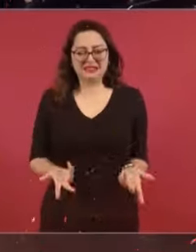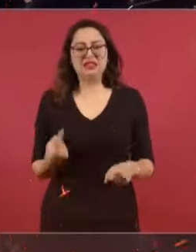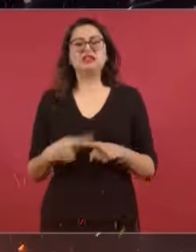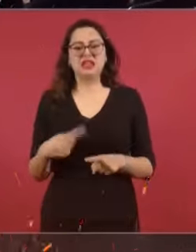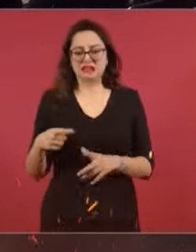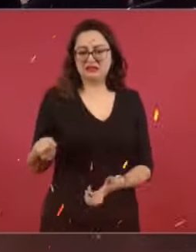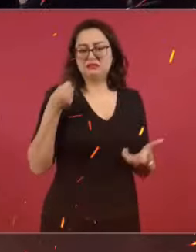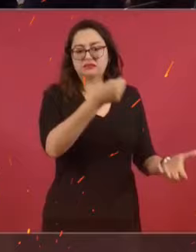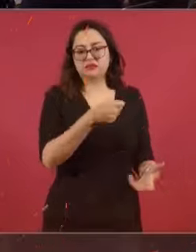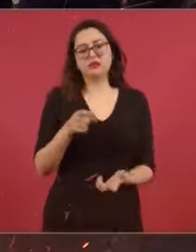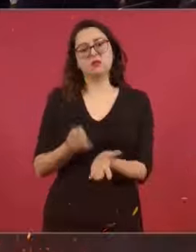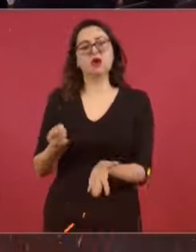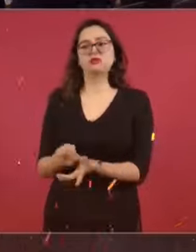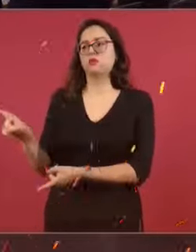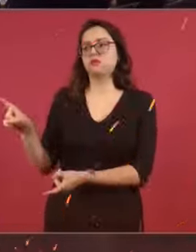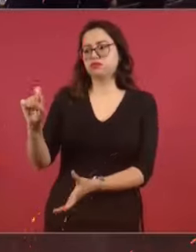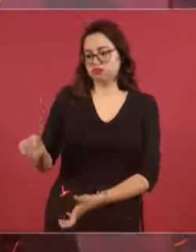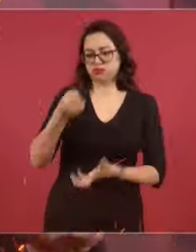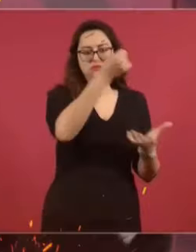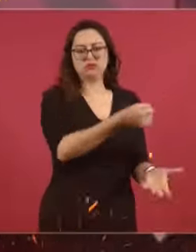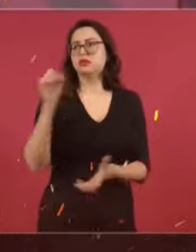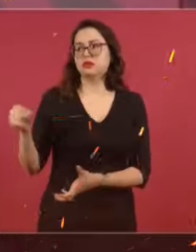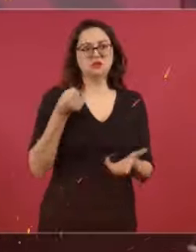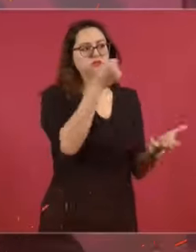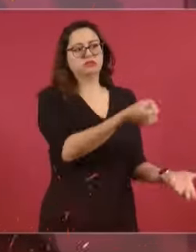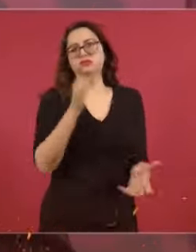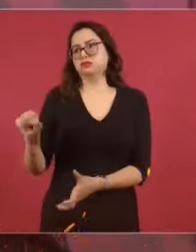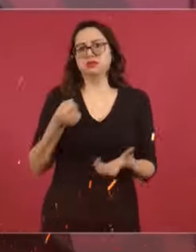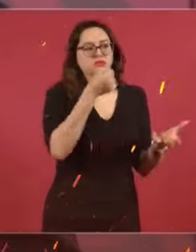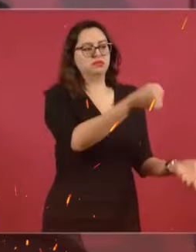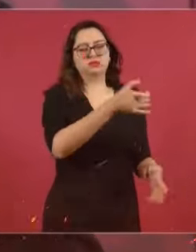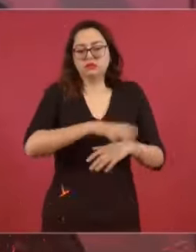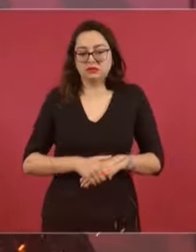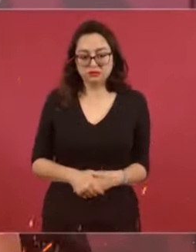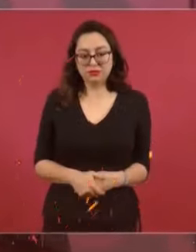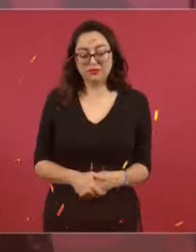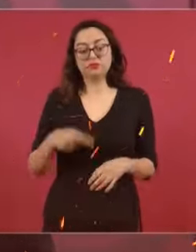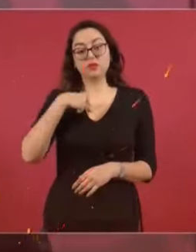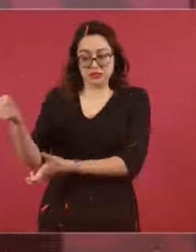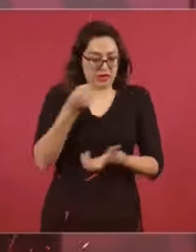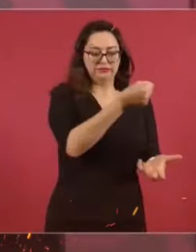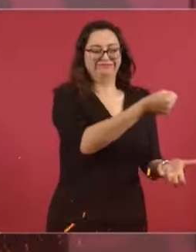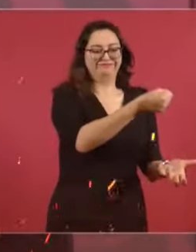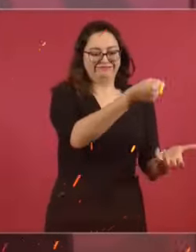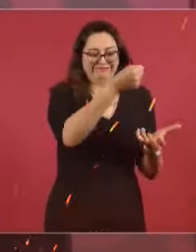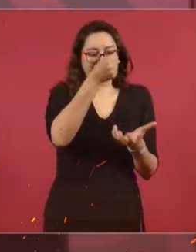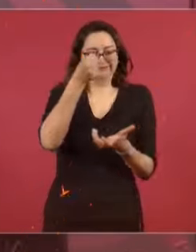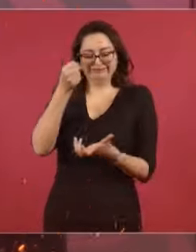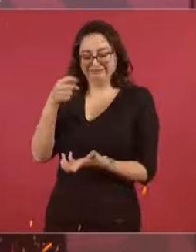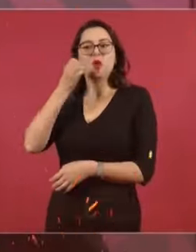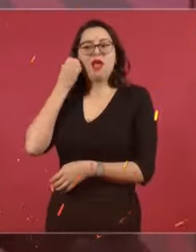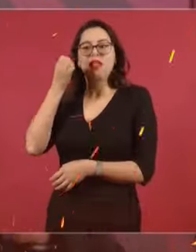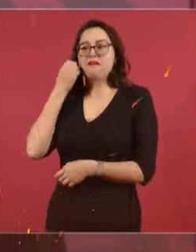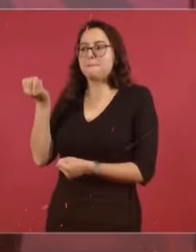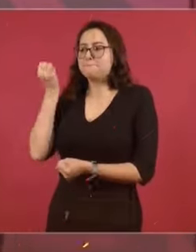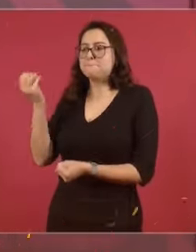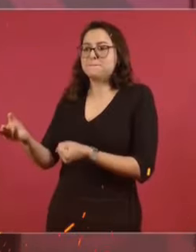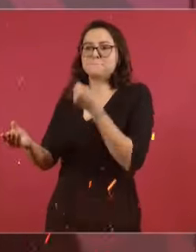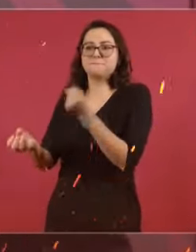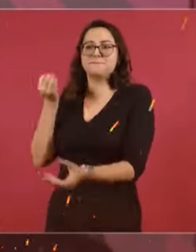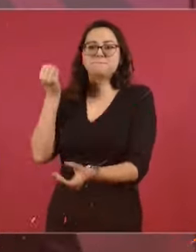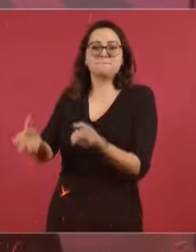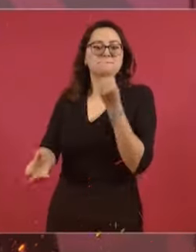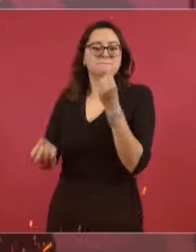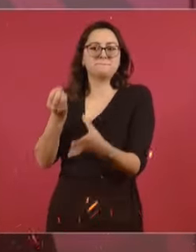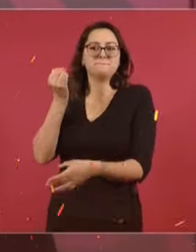mantiene? El pueblo. Yo prefiero, lo que les dije hace un momento, que 50 mil escuelas de los pueblos más pobres de México, quienes estudian en esas